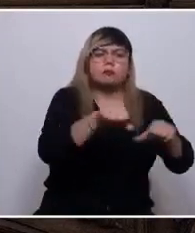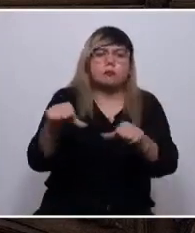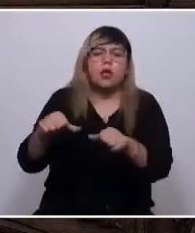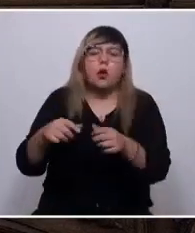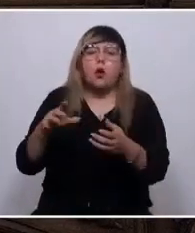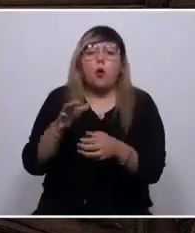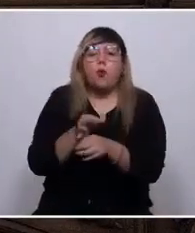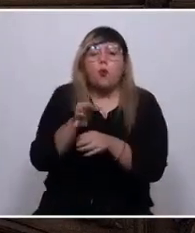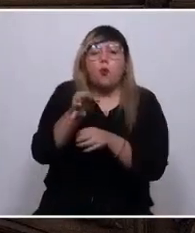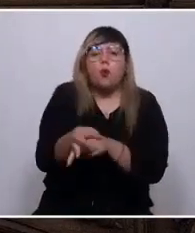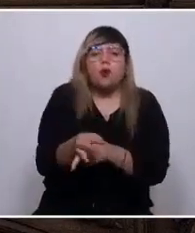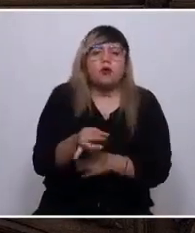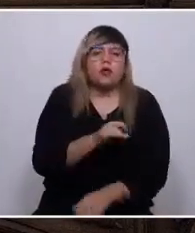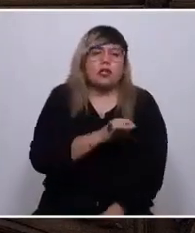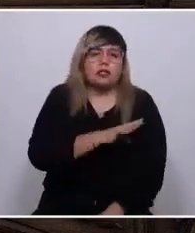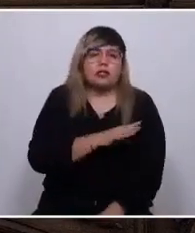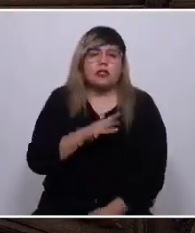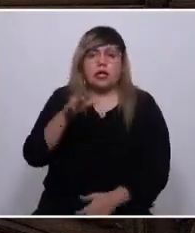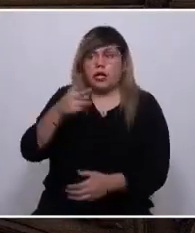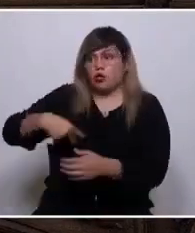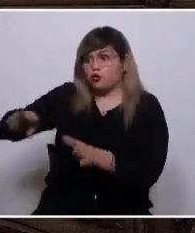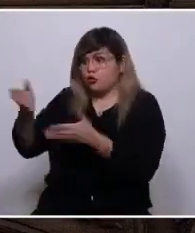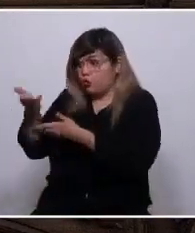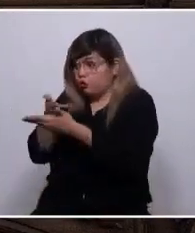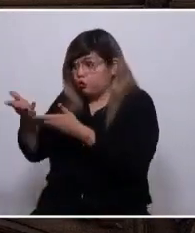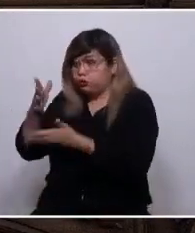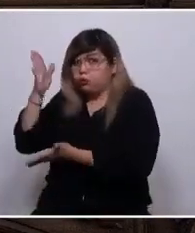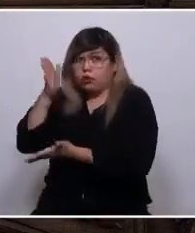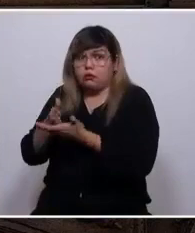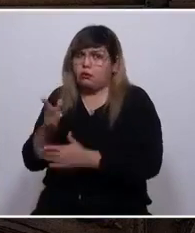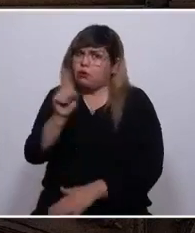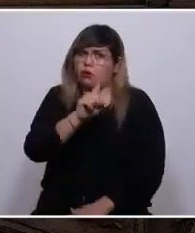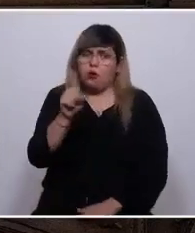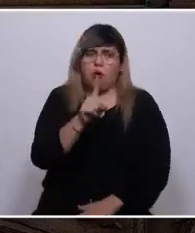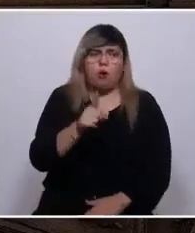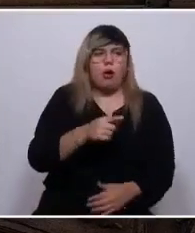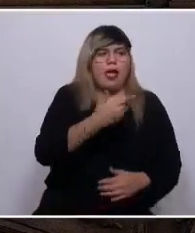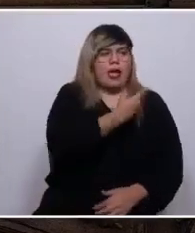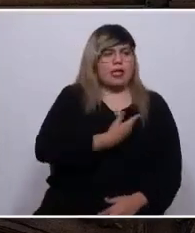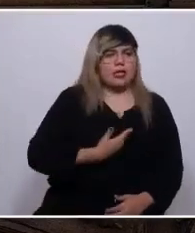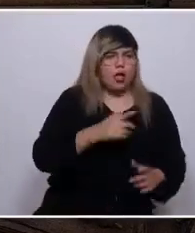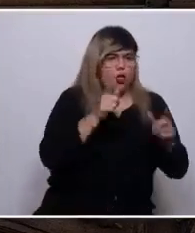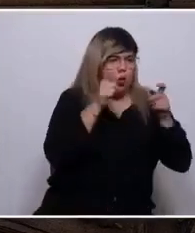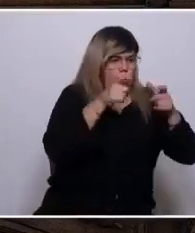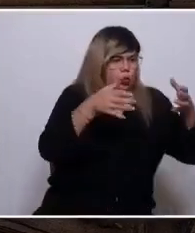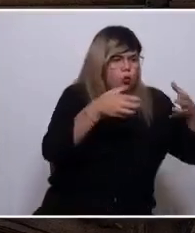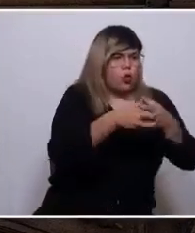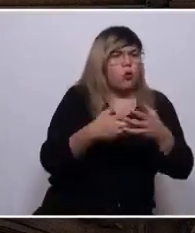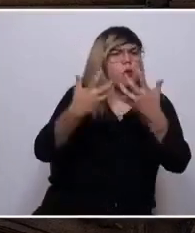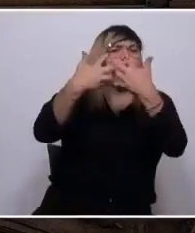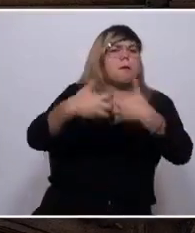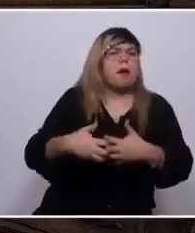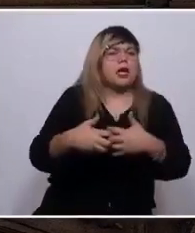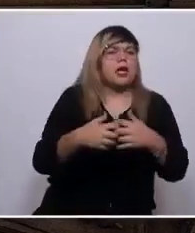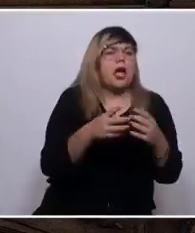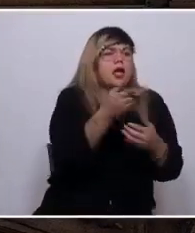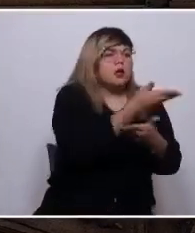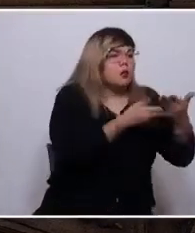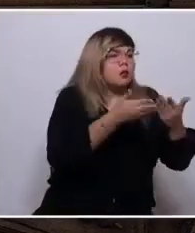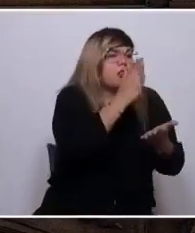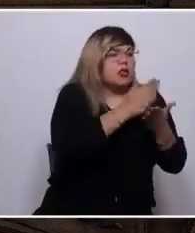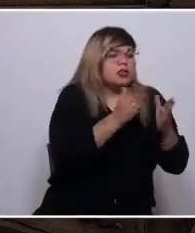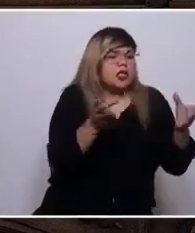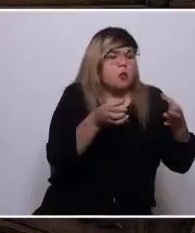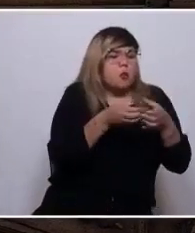Chile no tomaron estas decisiones, han sido tratados por quienes controlan el Estado como piezas de una máquina para fines definidos por unos pocos y desde el